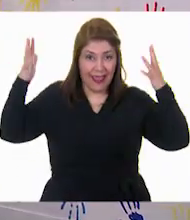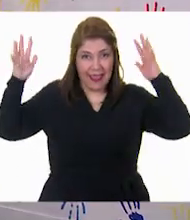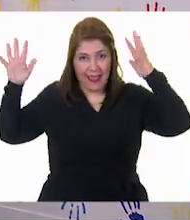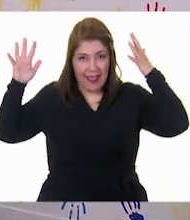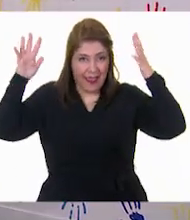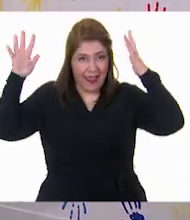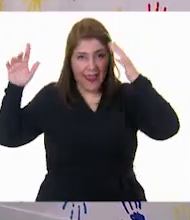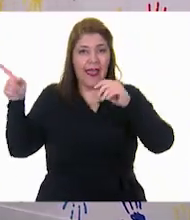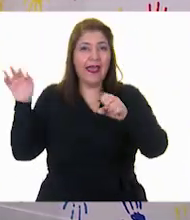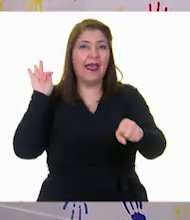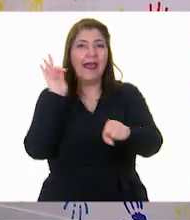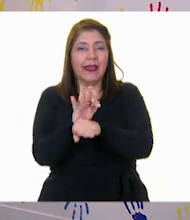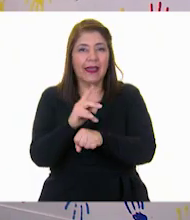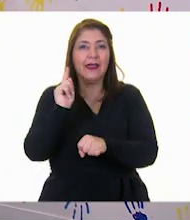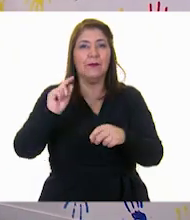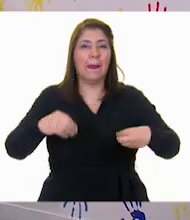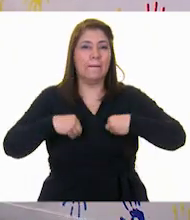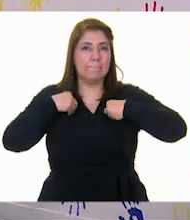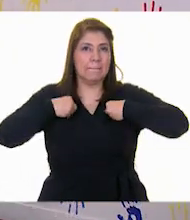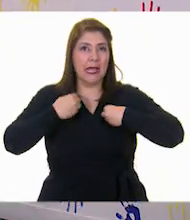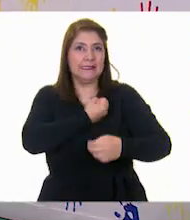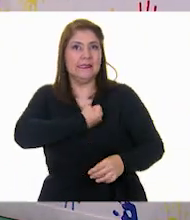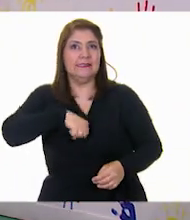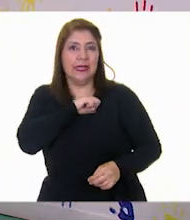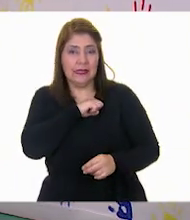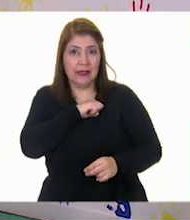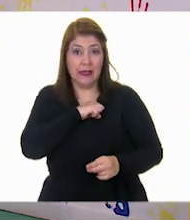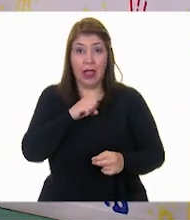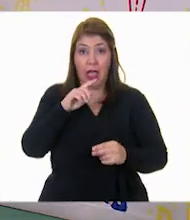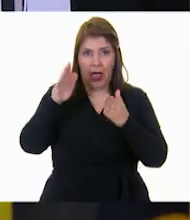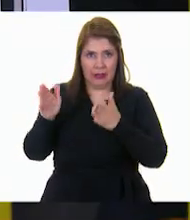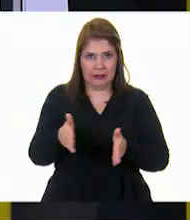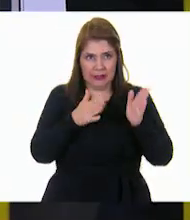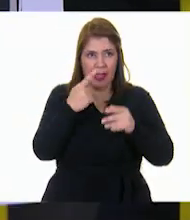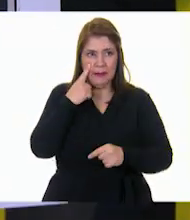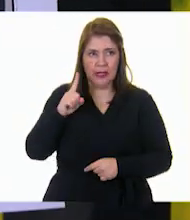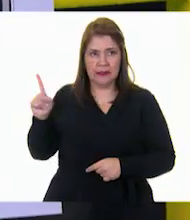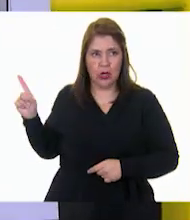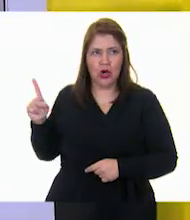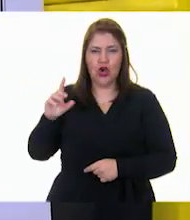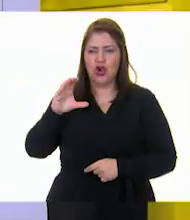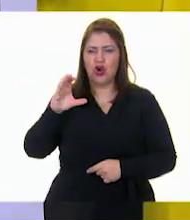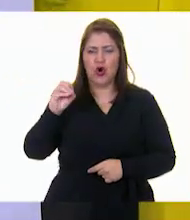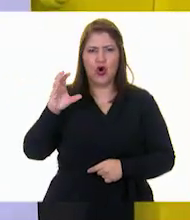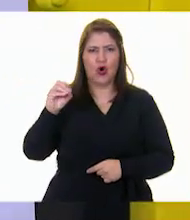defensora de la vida saludable. Y en este otro lado tenemos a